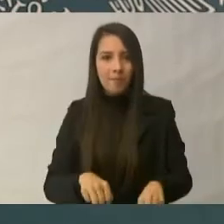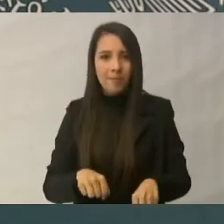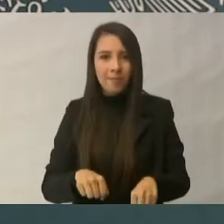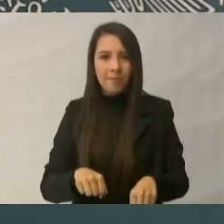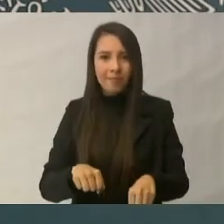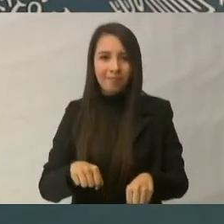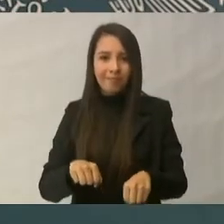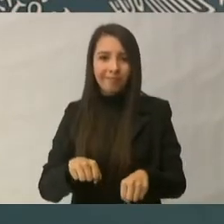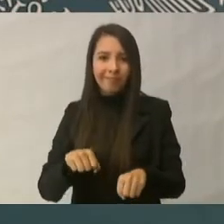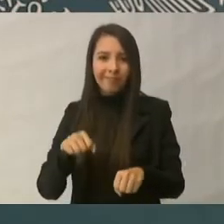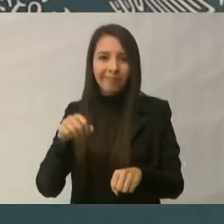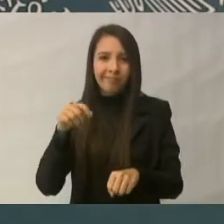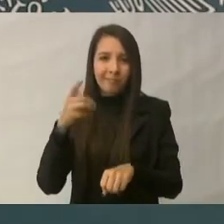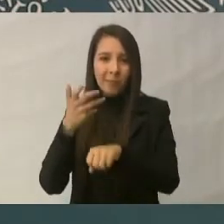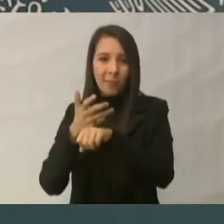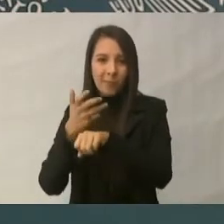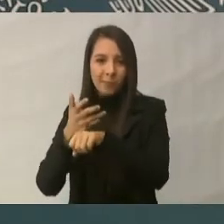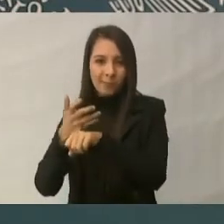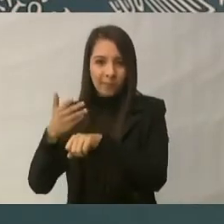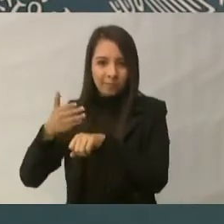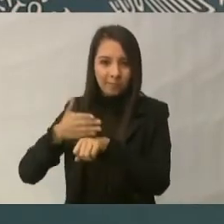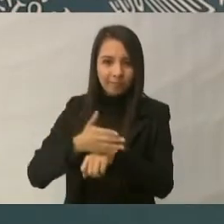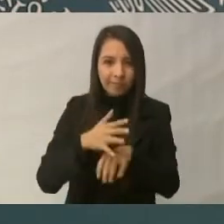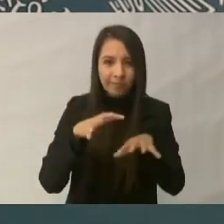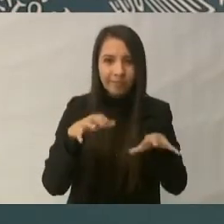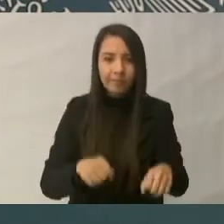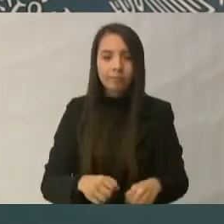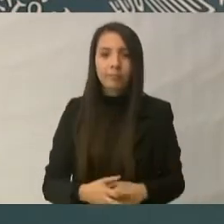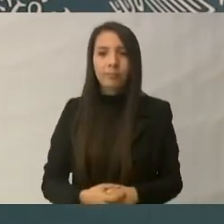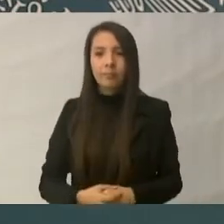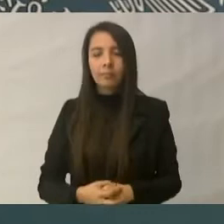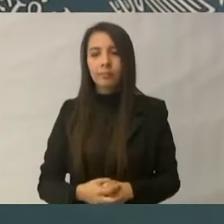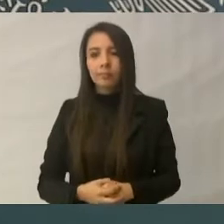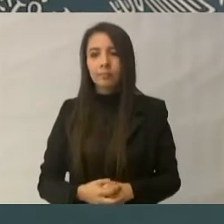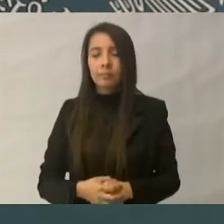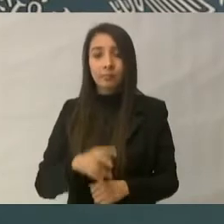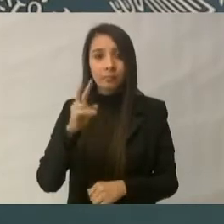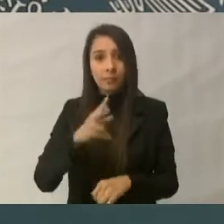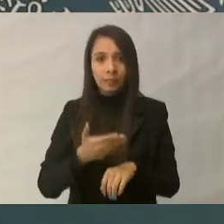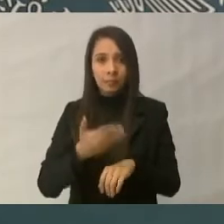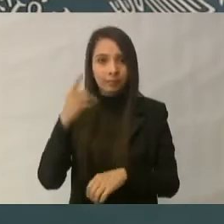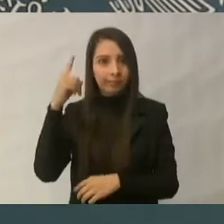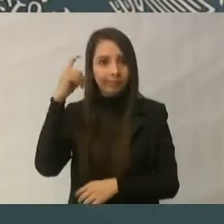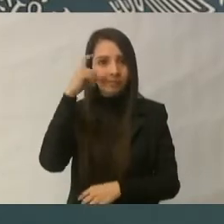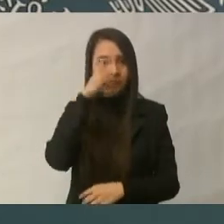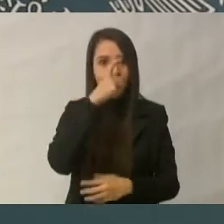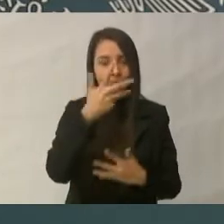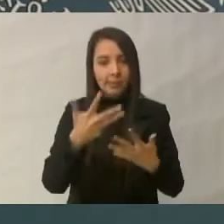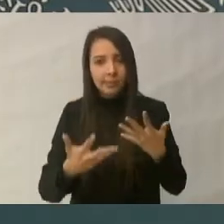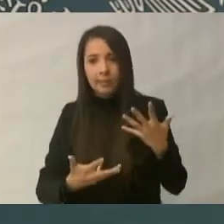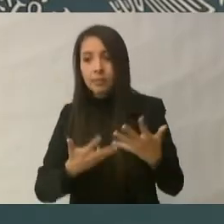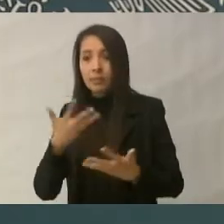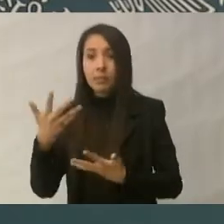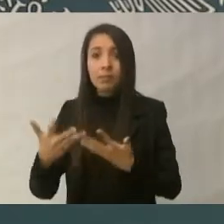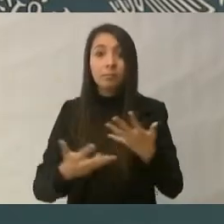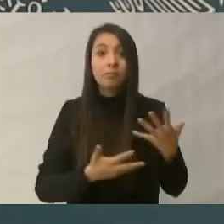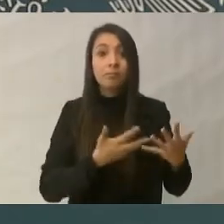vecinos. Era tan difícil la situación, primero, por